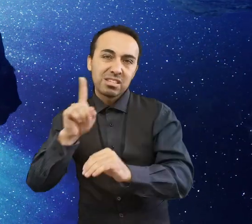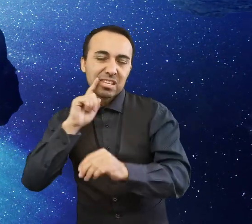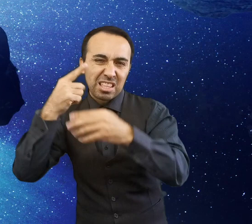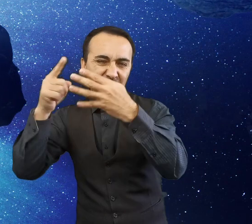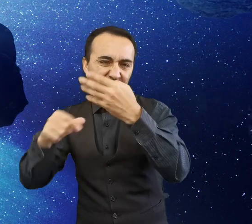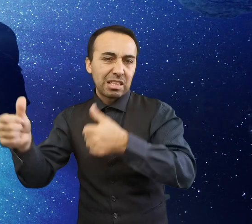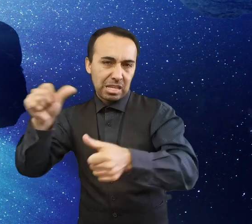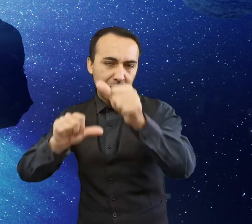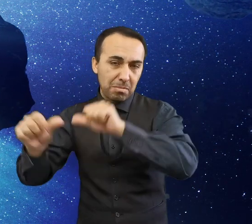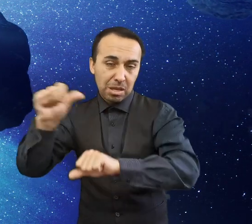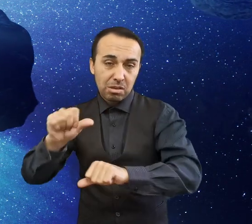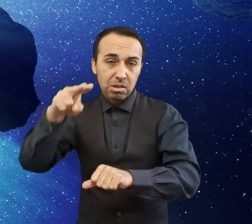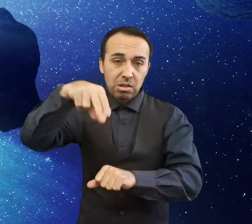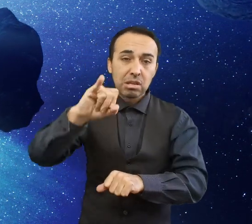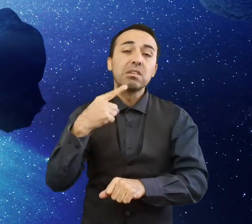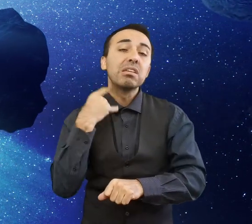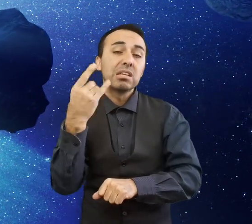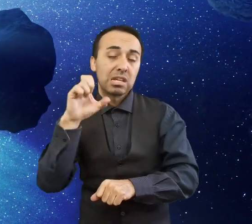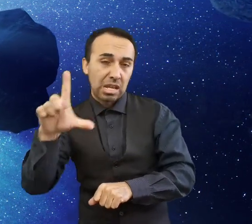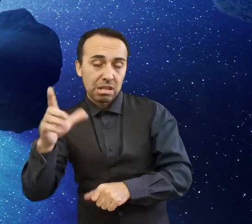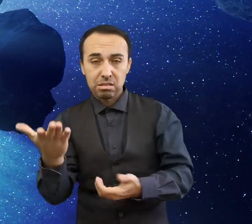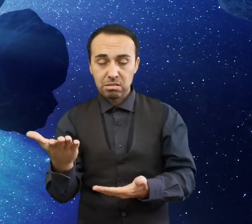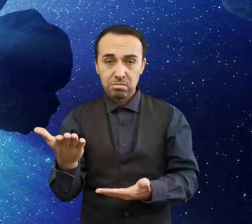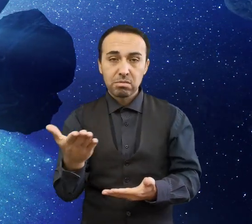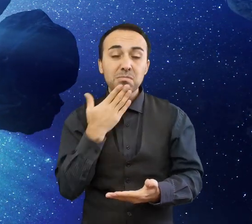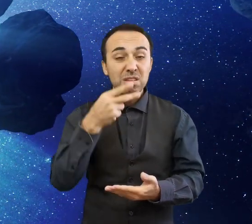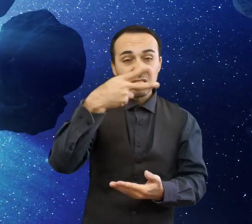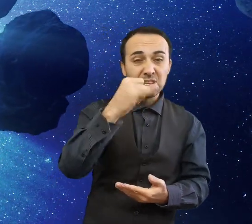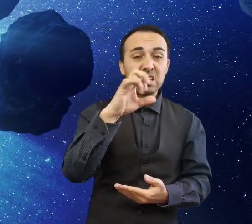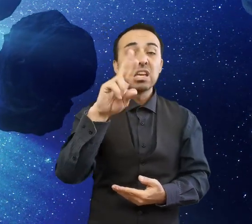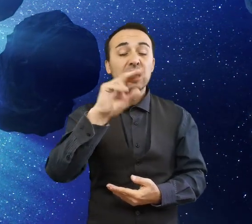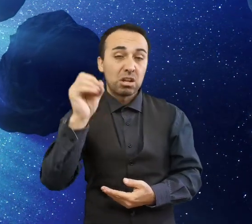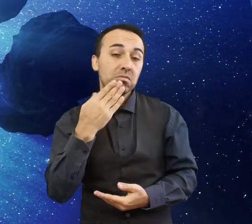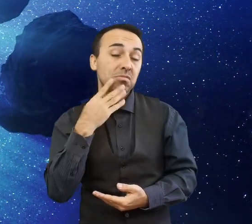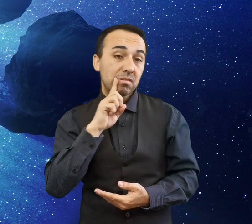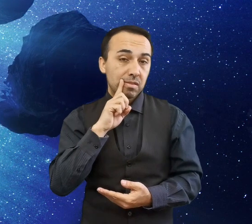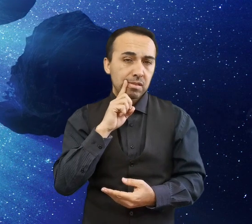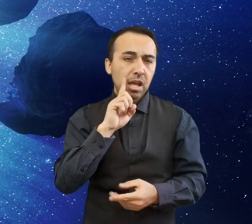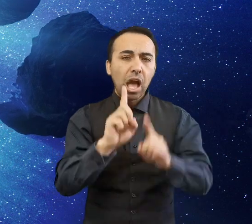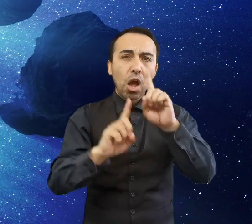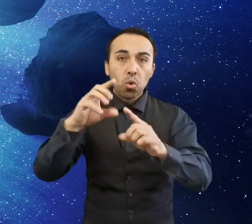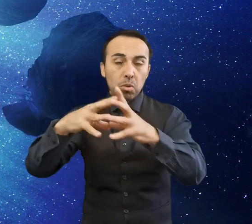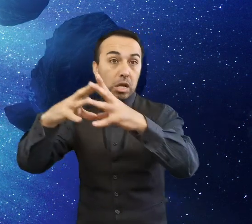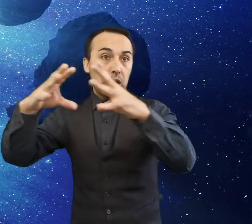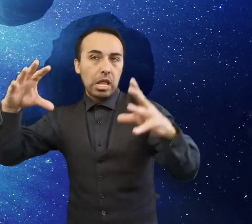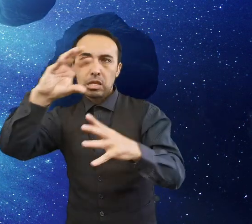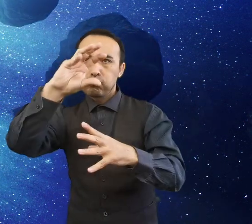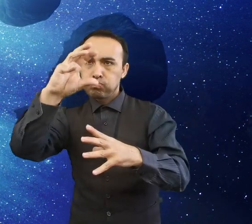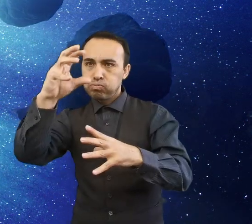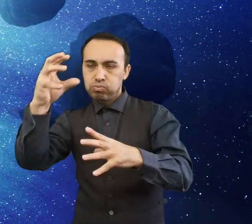el hierro. Los asteroides más grandes son más o menos esféricos, pero los que tienen diámetros menores a 160